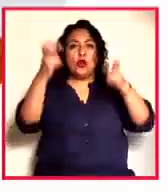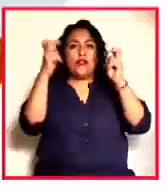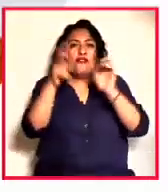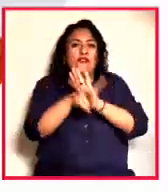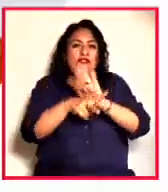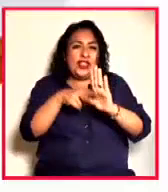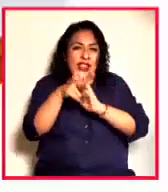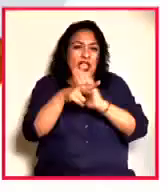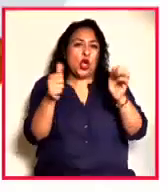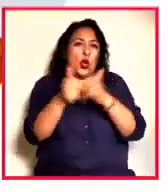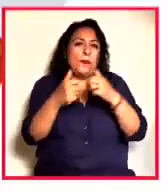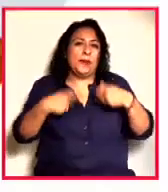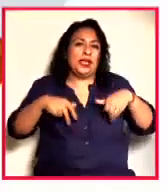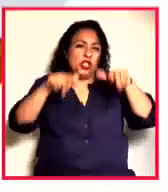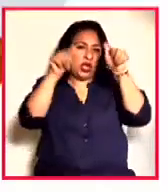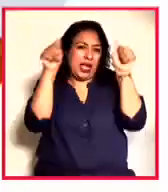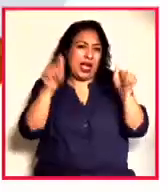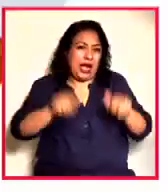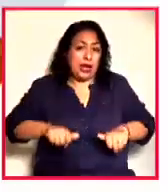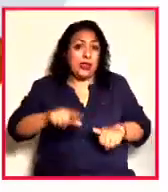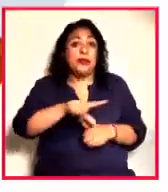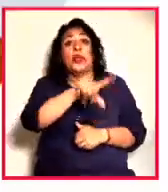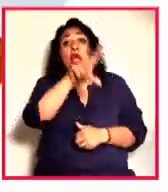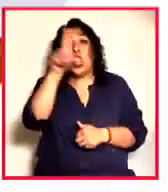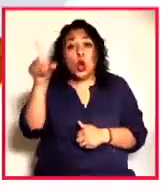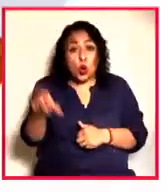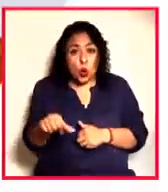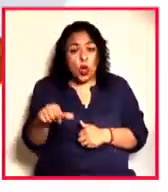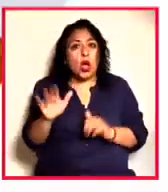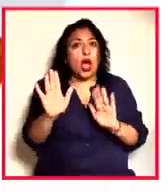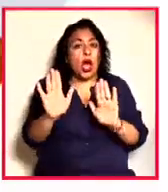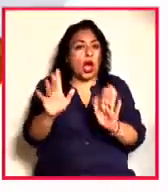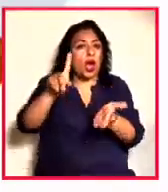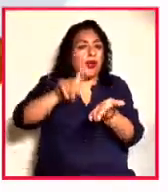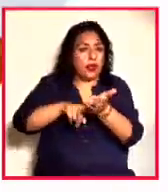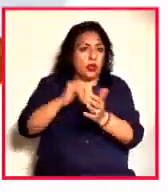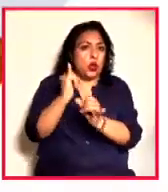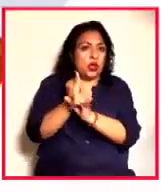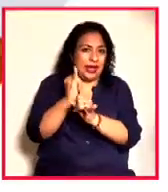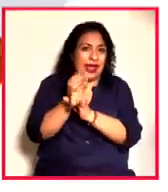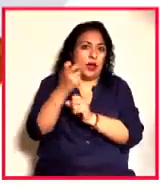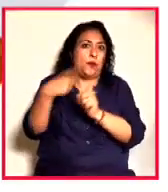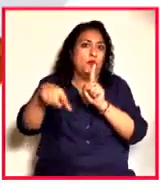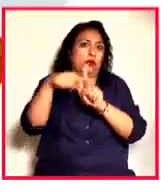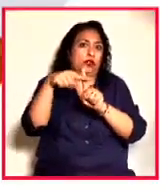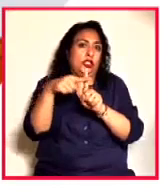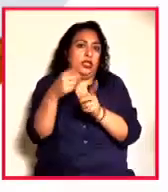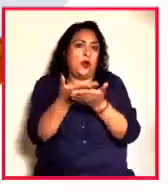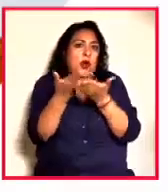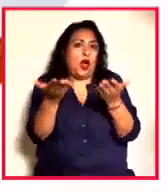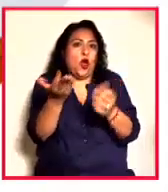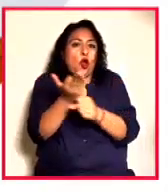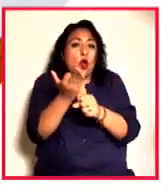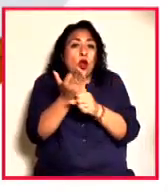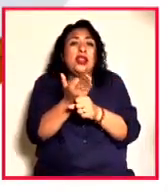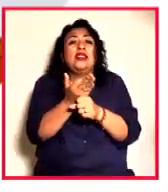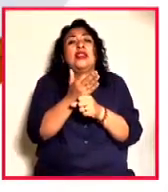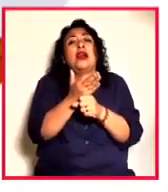pero luego se va a quedar en línea. Eso es un poquito el aventaje que tenemos ahorita, Lidia, que los eventos luego